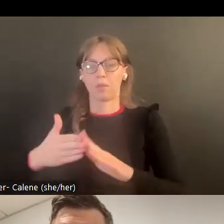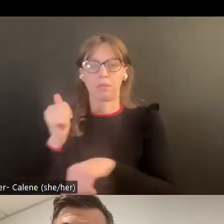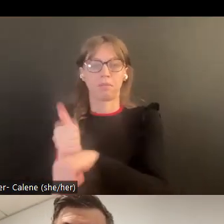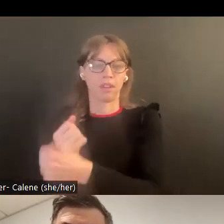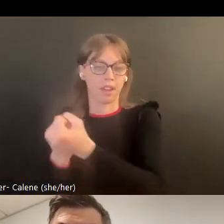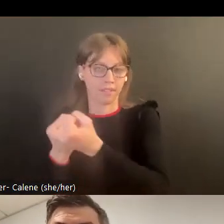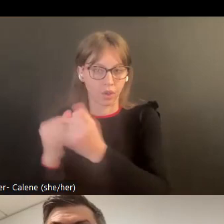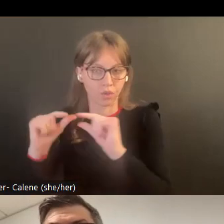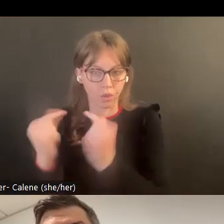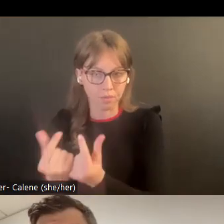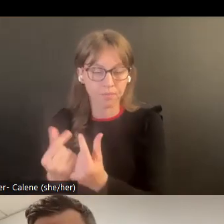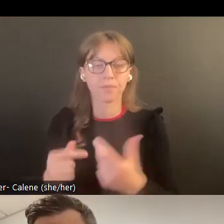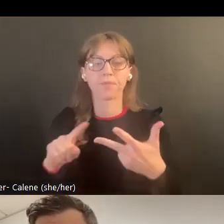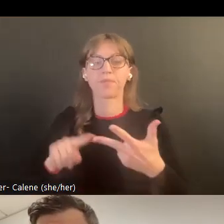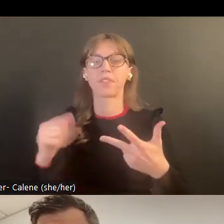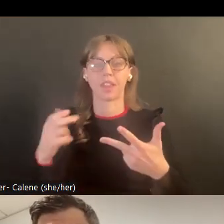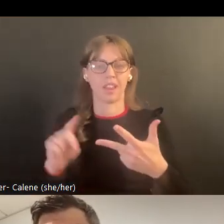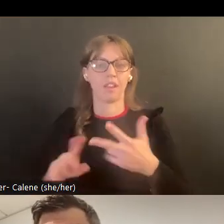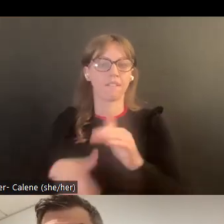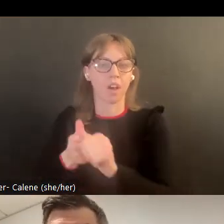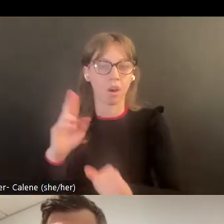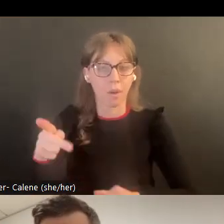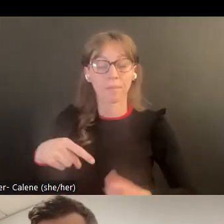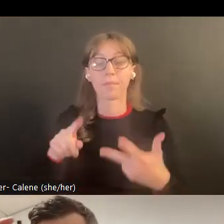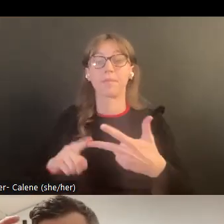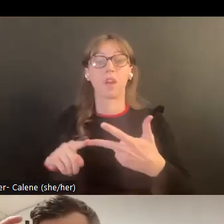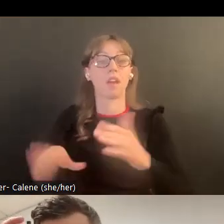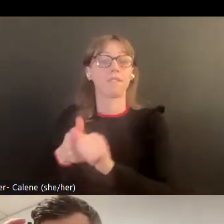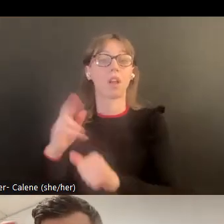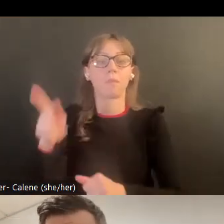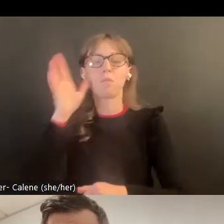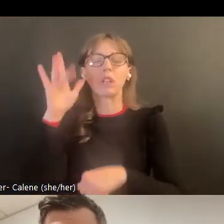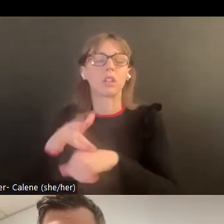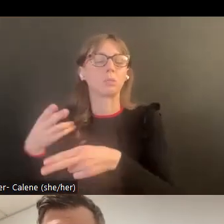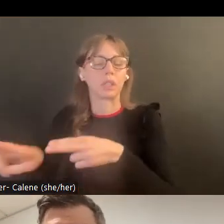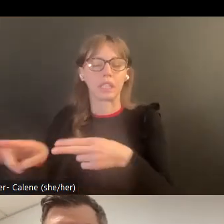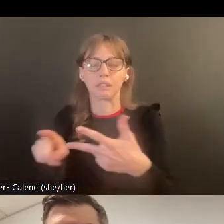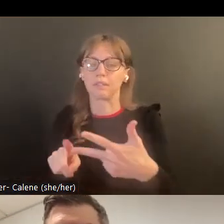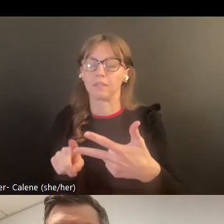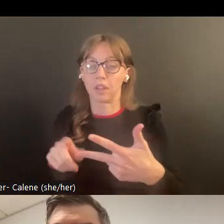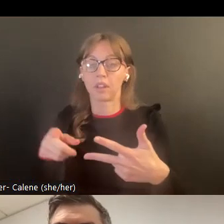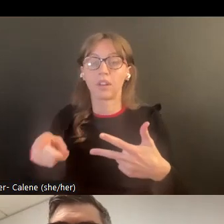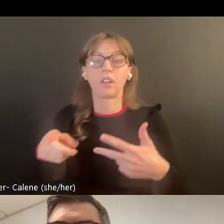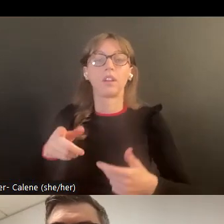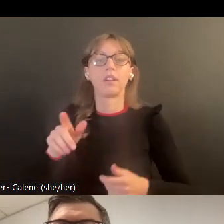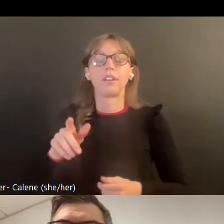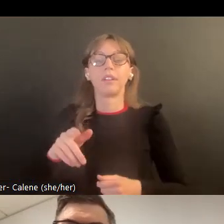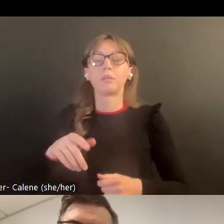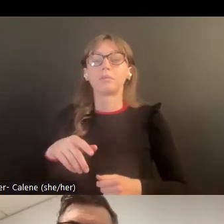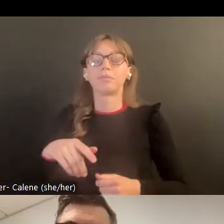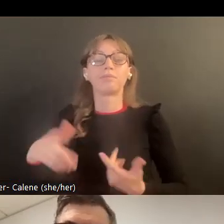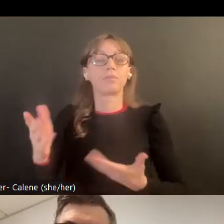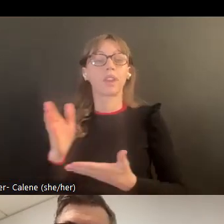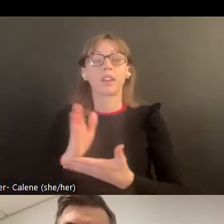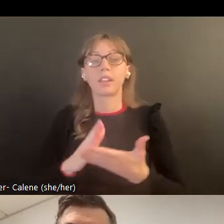Entonces, en sí, lo que sería una llamada telefónica y luego el seguimiento. El seguimiento